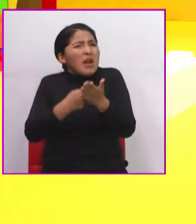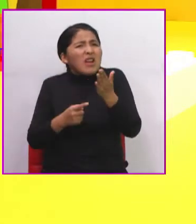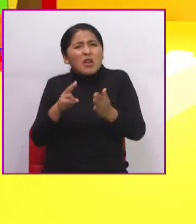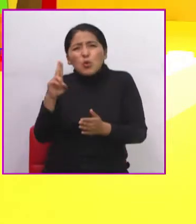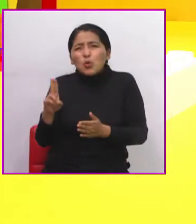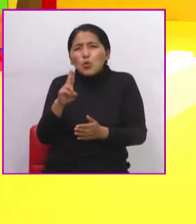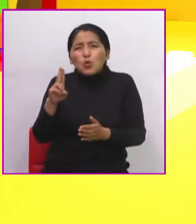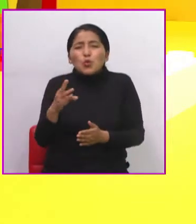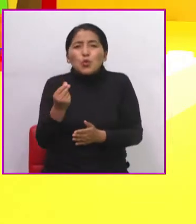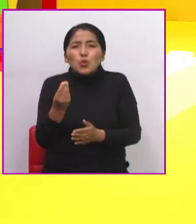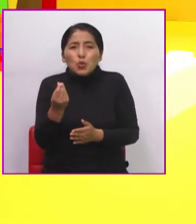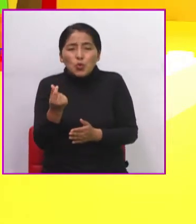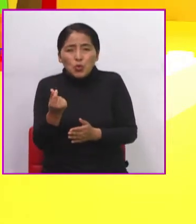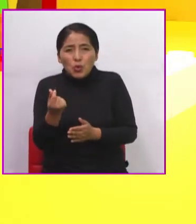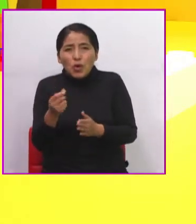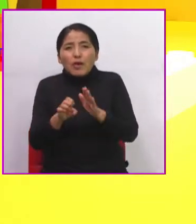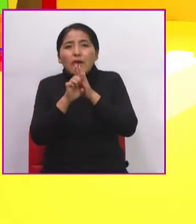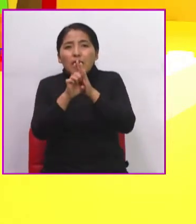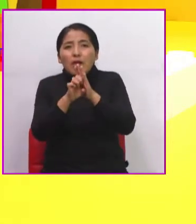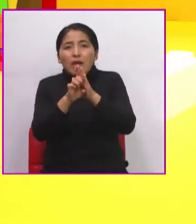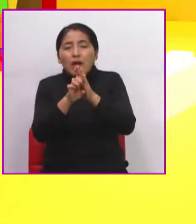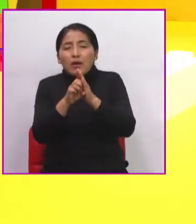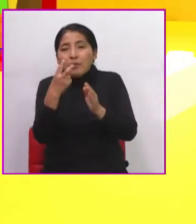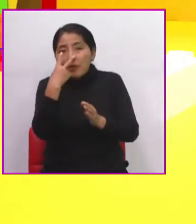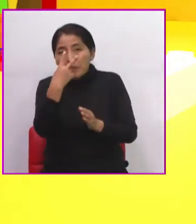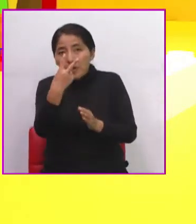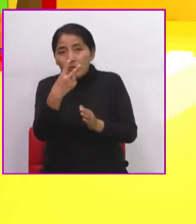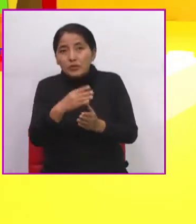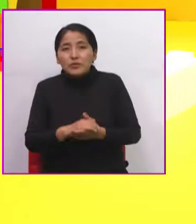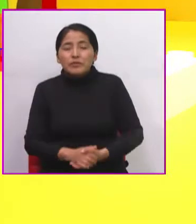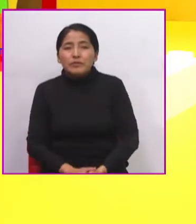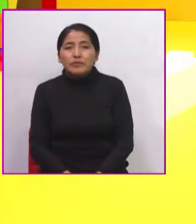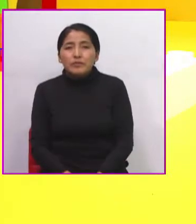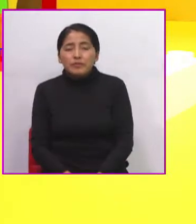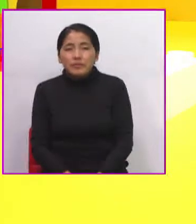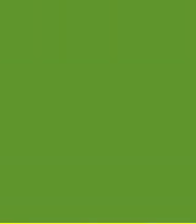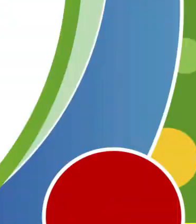Por ejemplo, sirve para los siguientes. Vamos a observar estas imágenes.